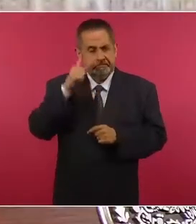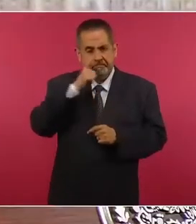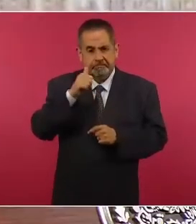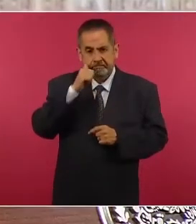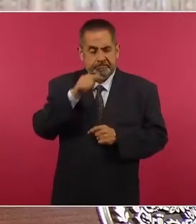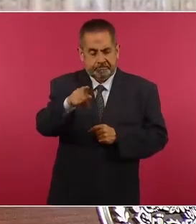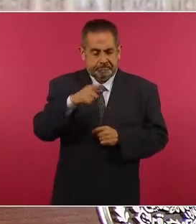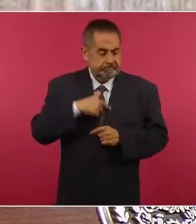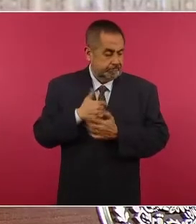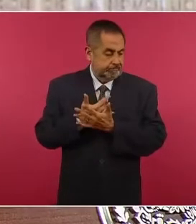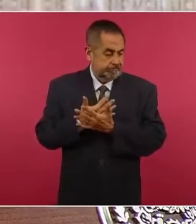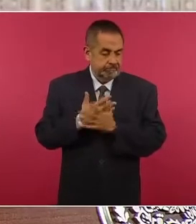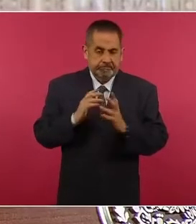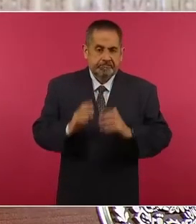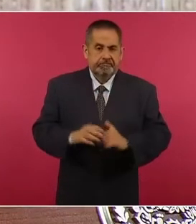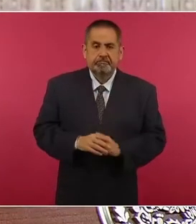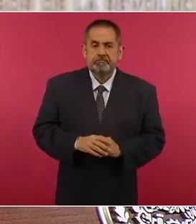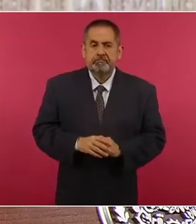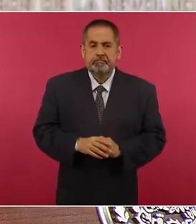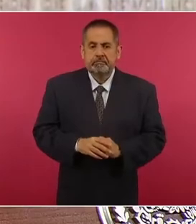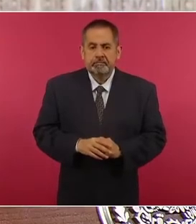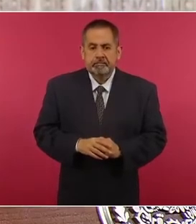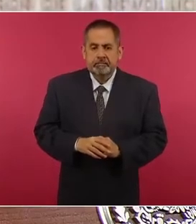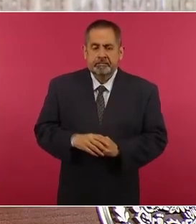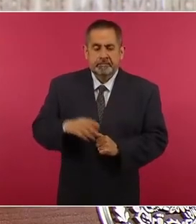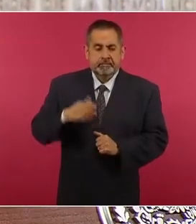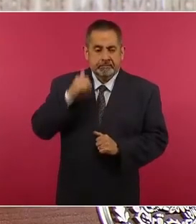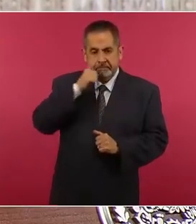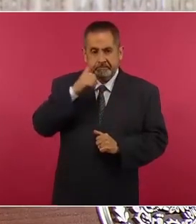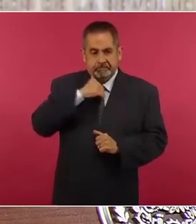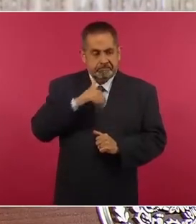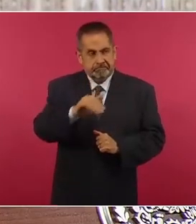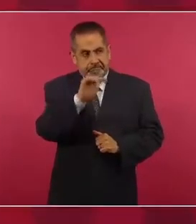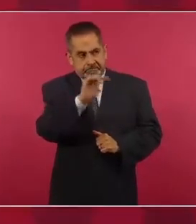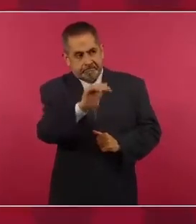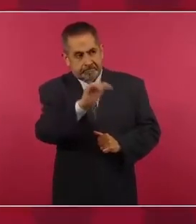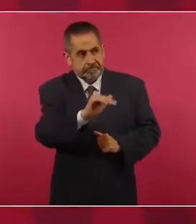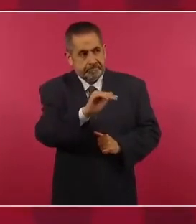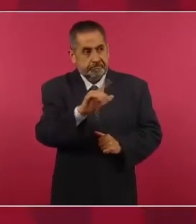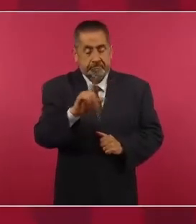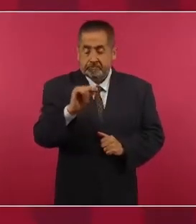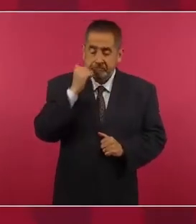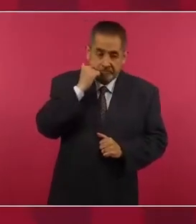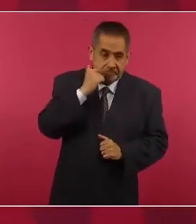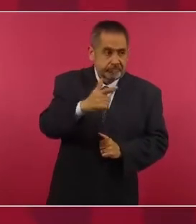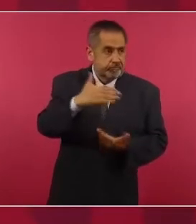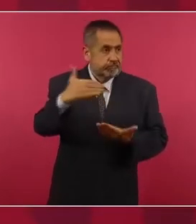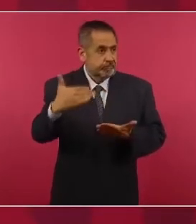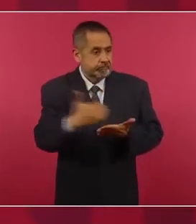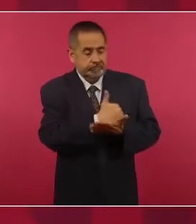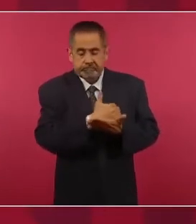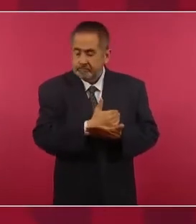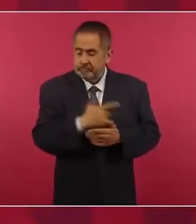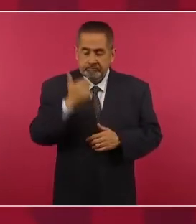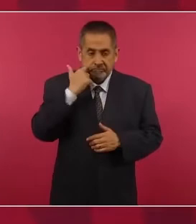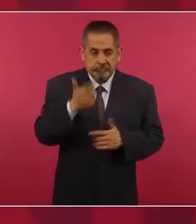planteando de que no queremos intervencionismo.